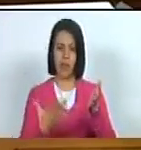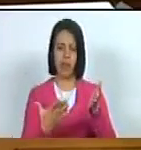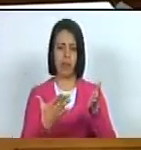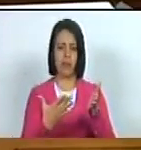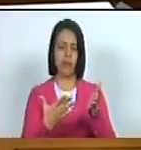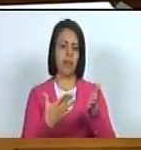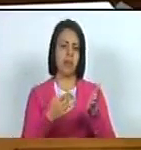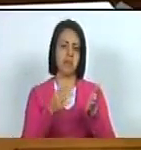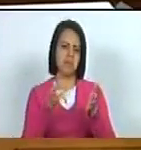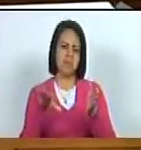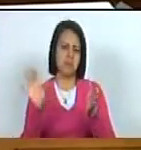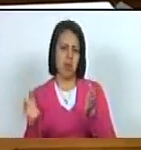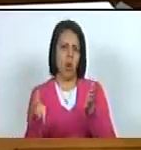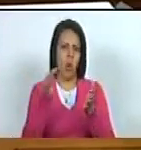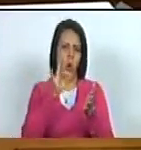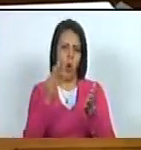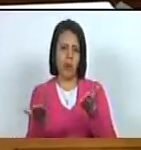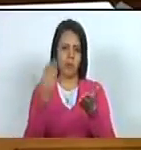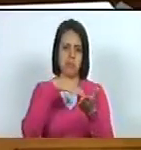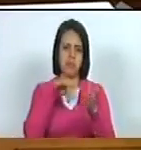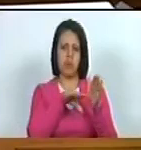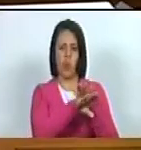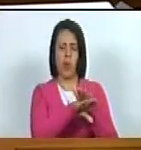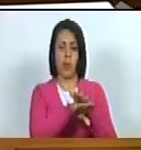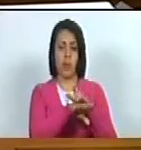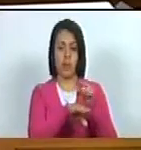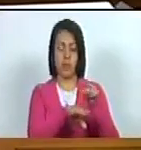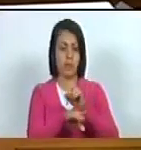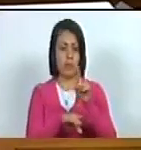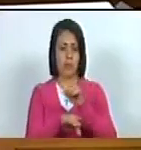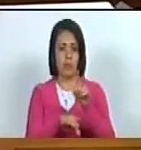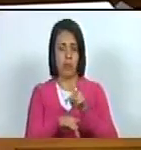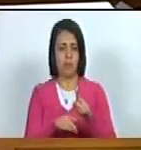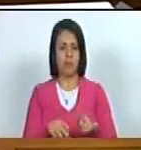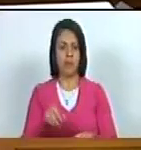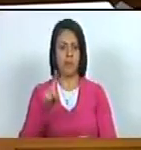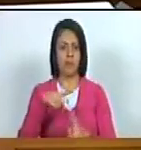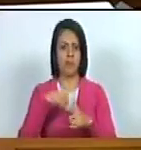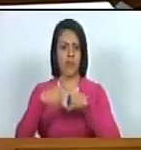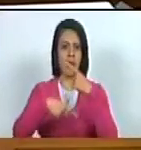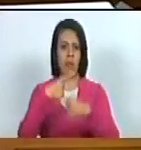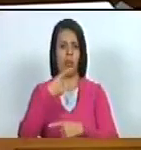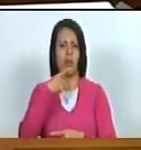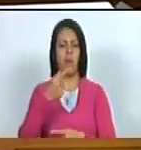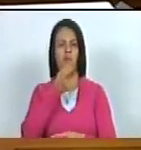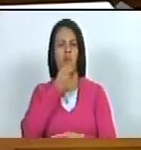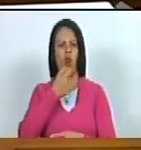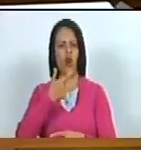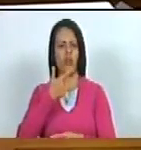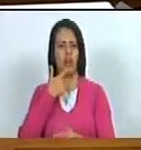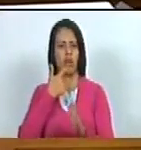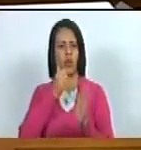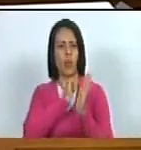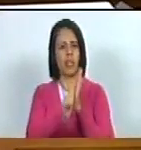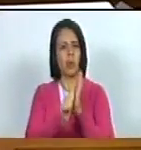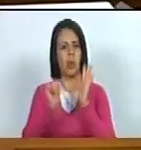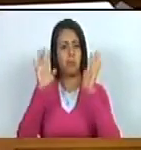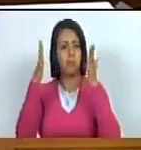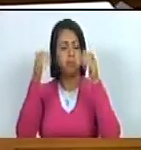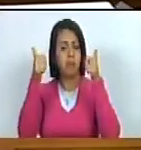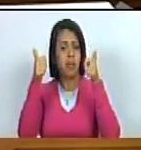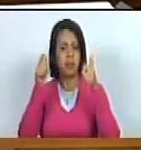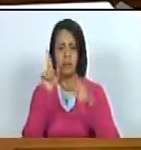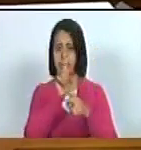rellenar una página o para levantar las manos después de que digamos que bonito nos quedó el artículo están aquí